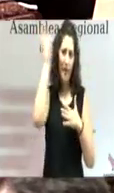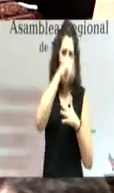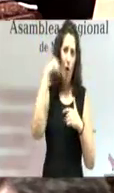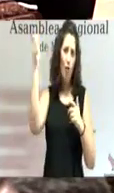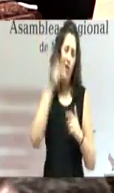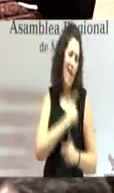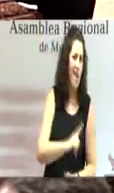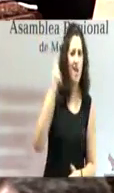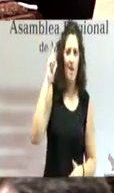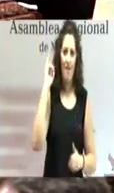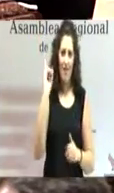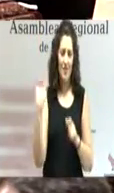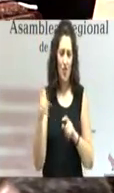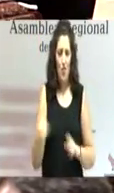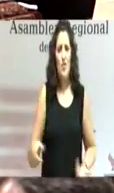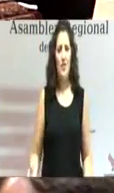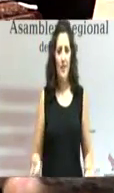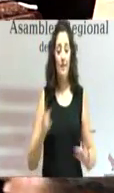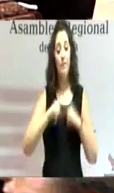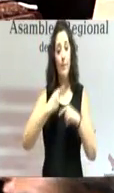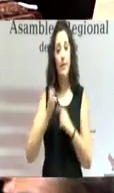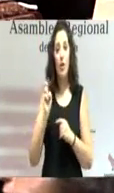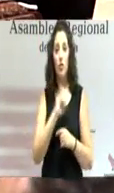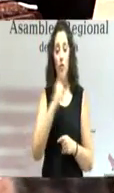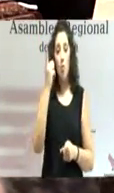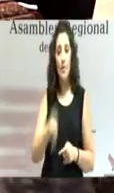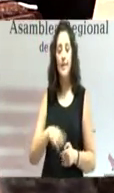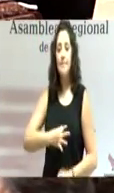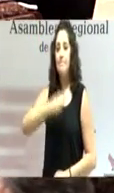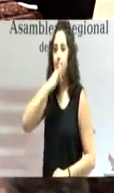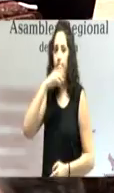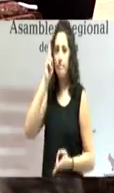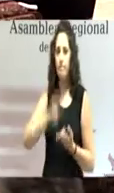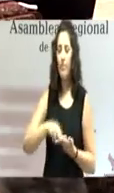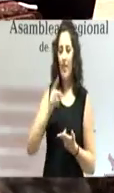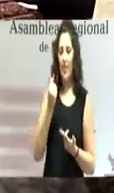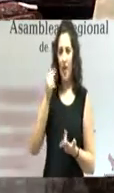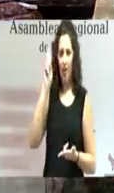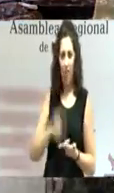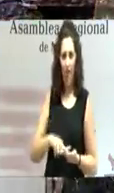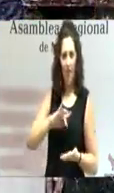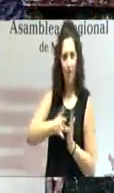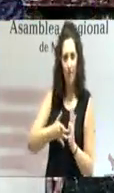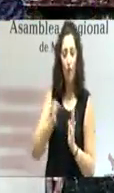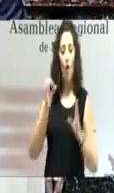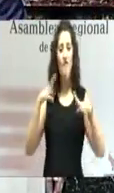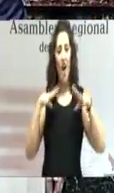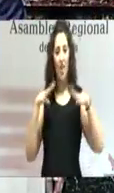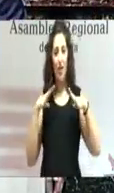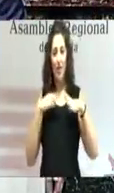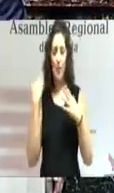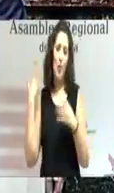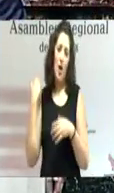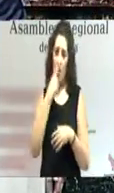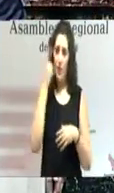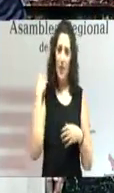Familias que no sabían si podían llegar a fin de mes, si podrían irse de vacaciones en un tiempo como este, en aquel verano,